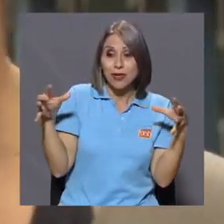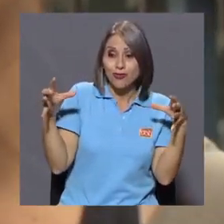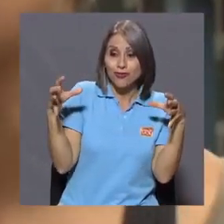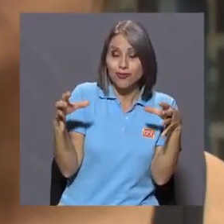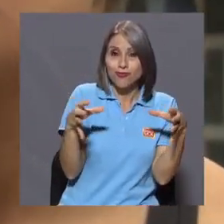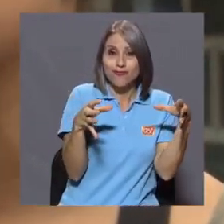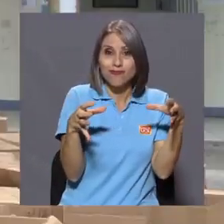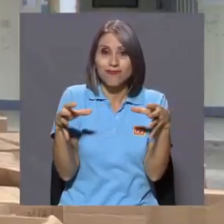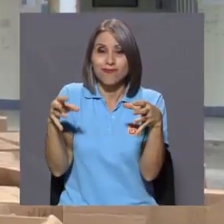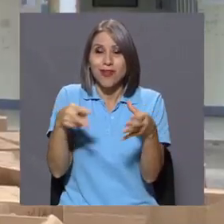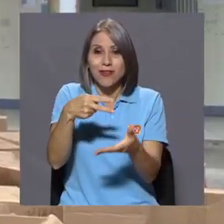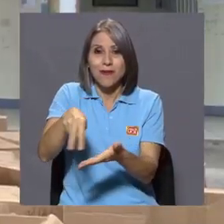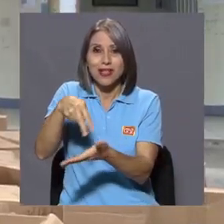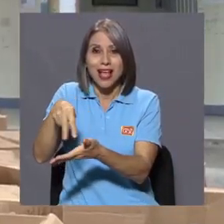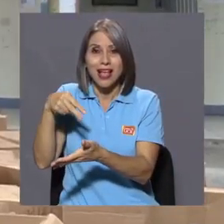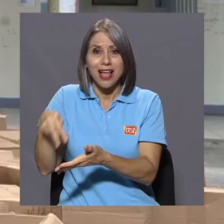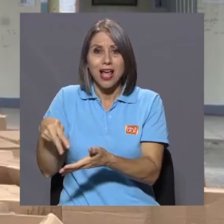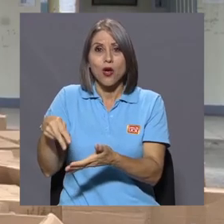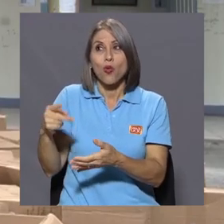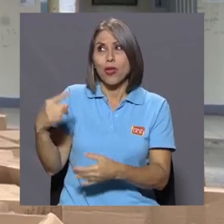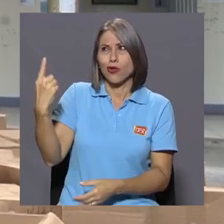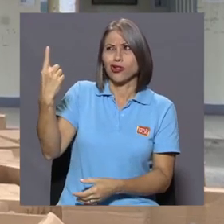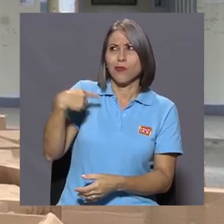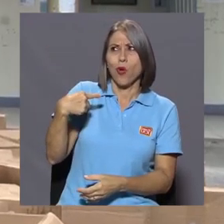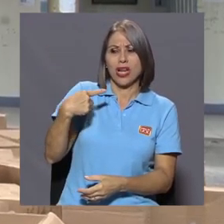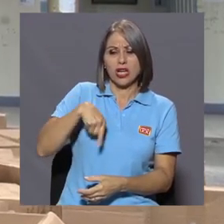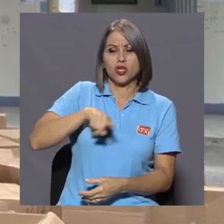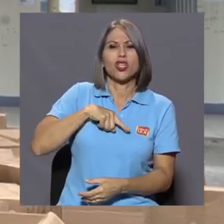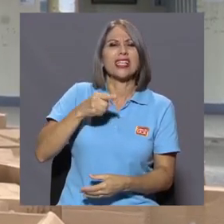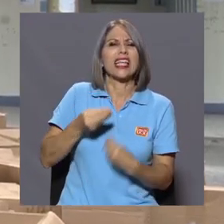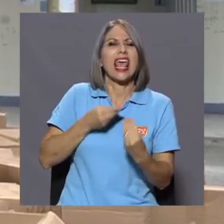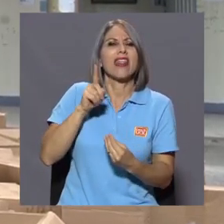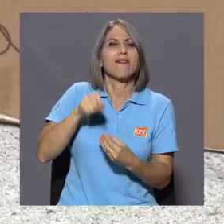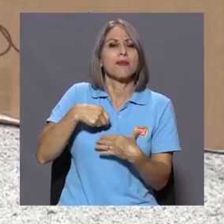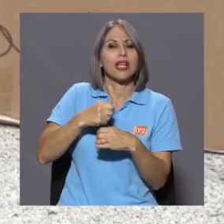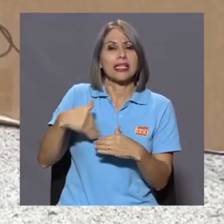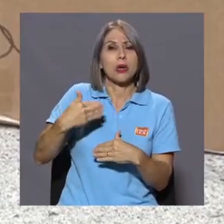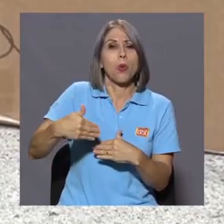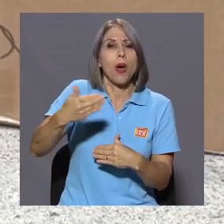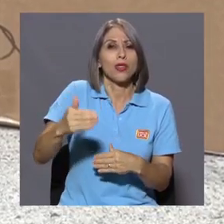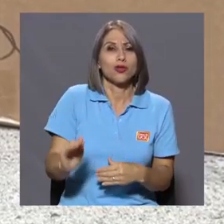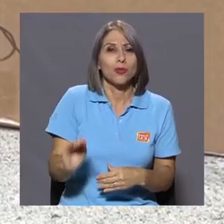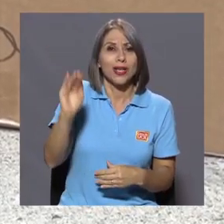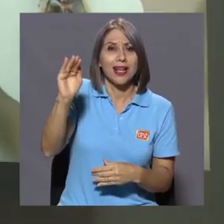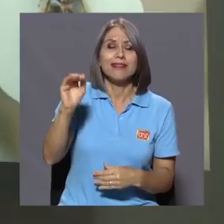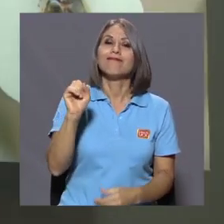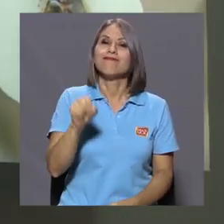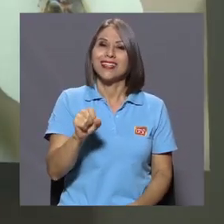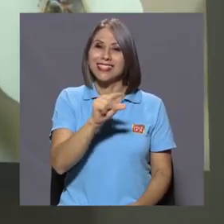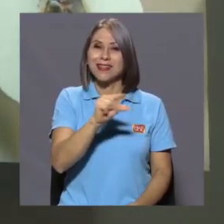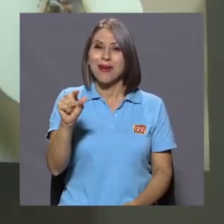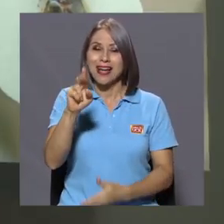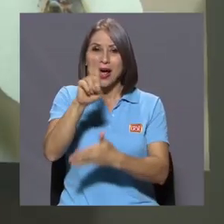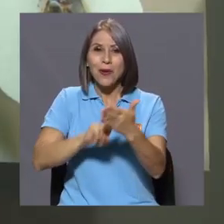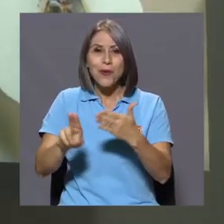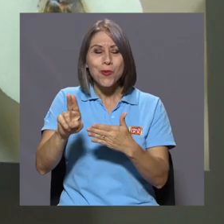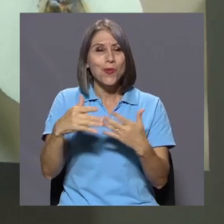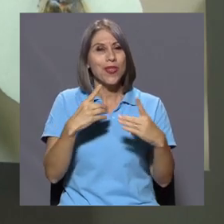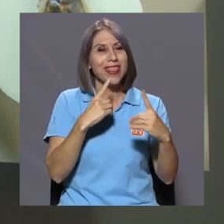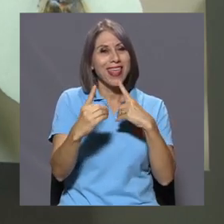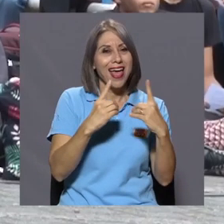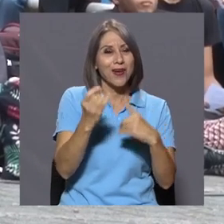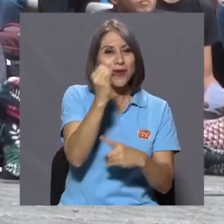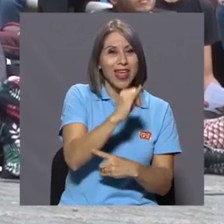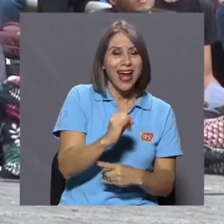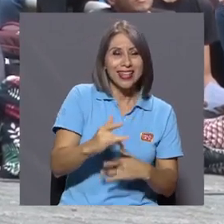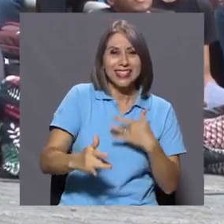cuando nos imponen qué tenemos que hacer cuando somos grandes. Y en efecto, la Semana U fue un gran diálogo de arte y sensibilización.